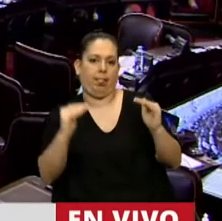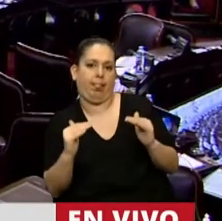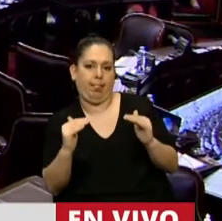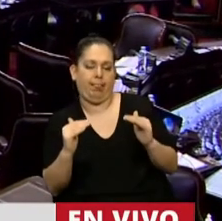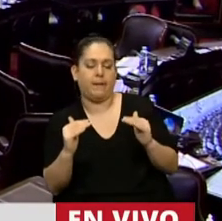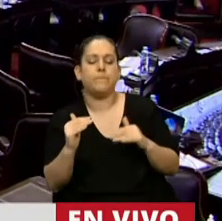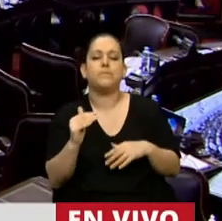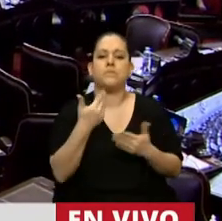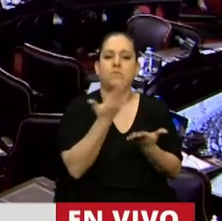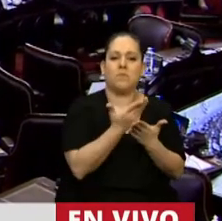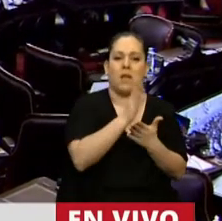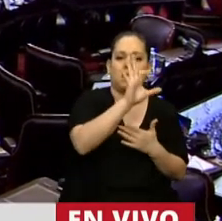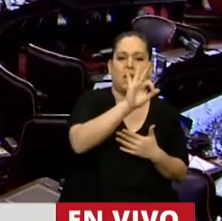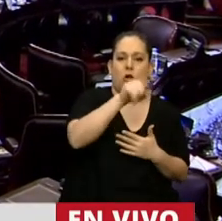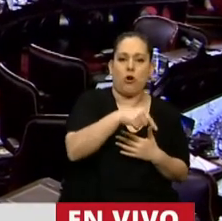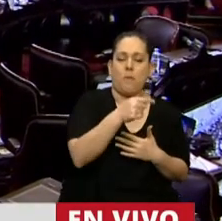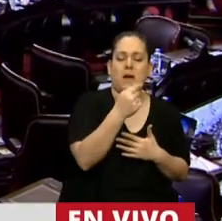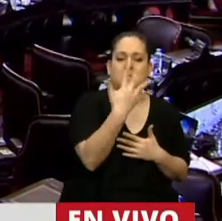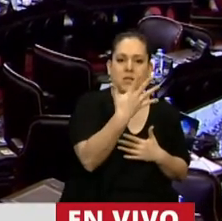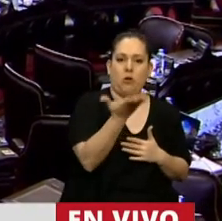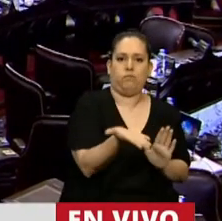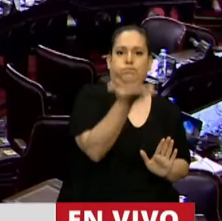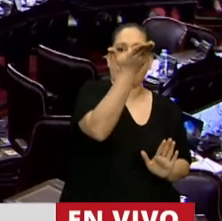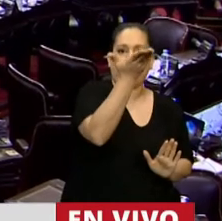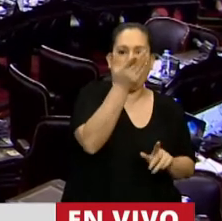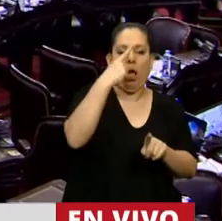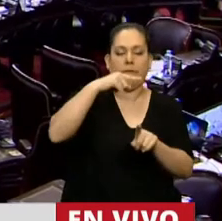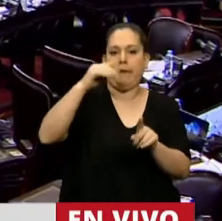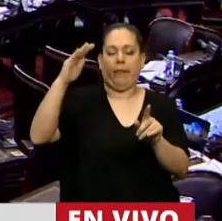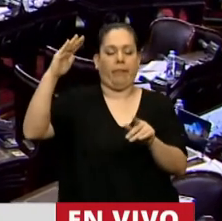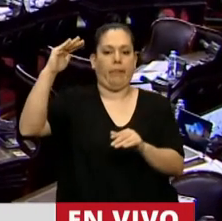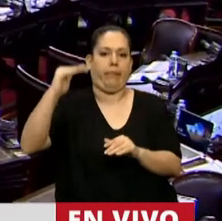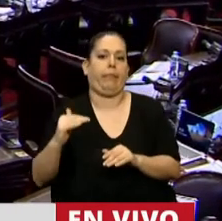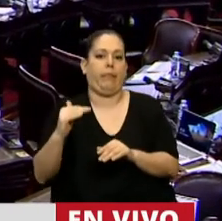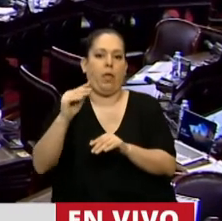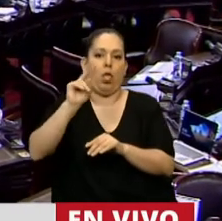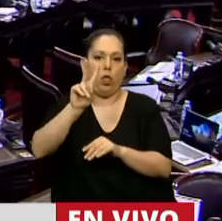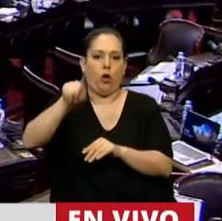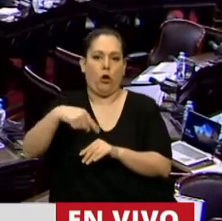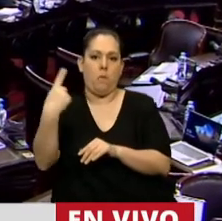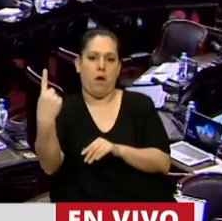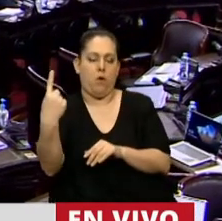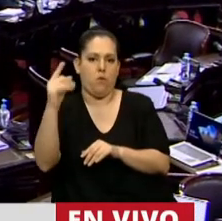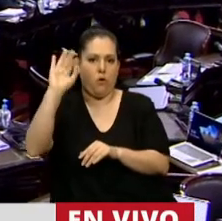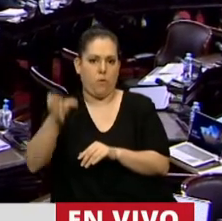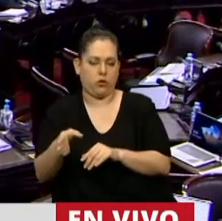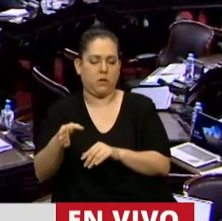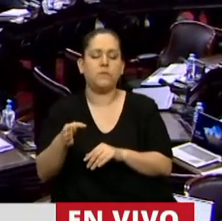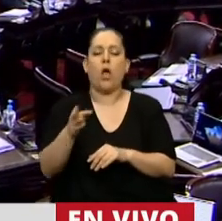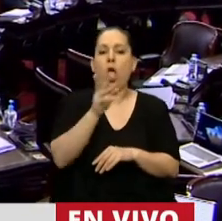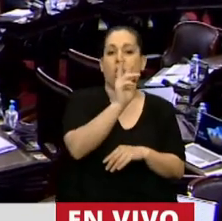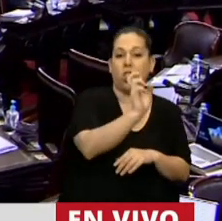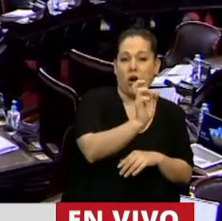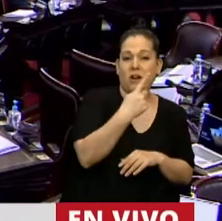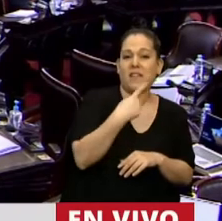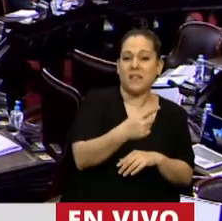presupuestaria era del 0,5% de crecimiento. Y sin embargo caímos el 2,1. El dólar estimado iba